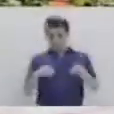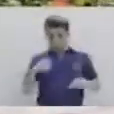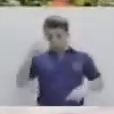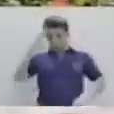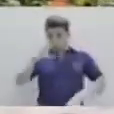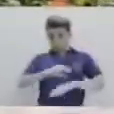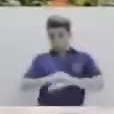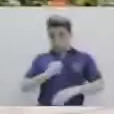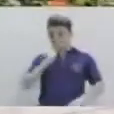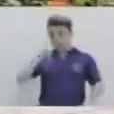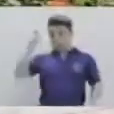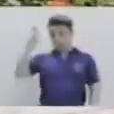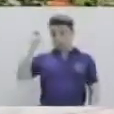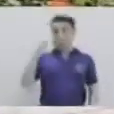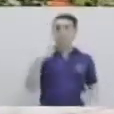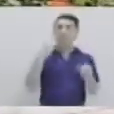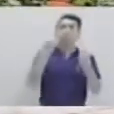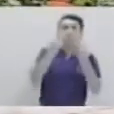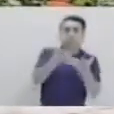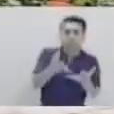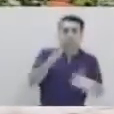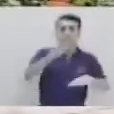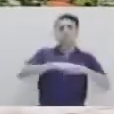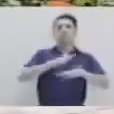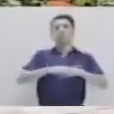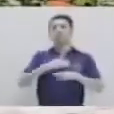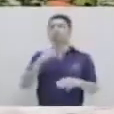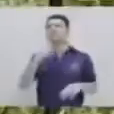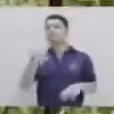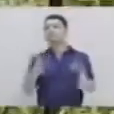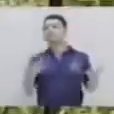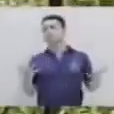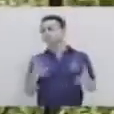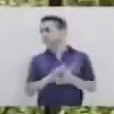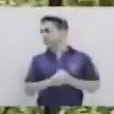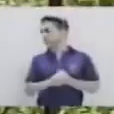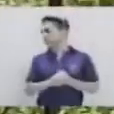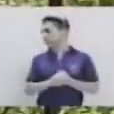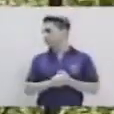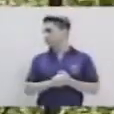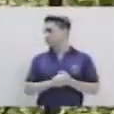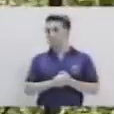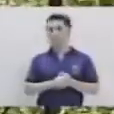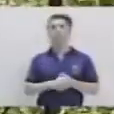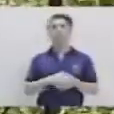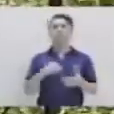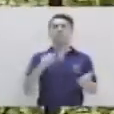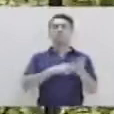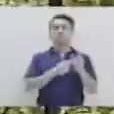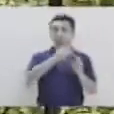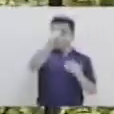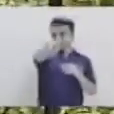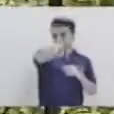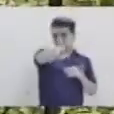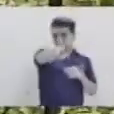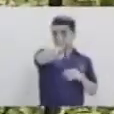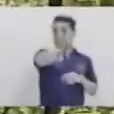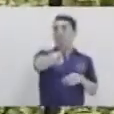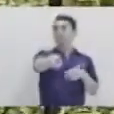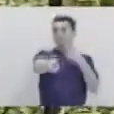tránsito les está transmitiendo un mensaje. Y lo que el agente de tránsito les está diciendo es lo siguiente. Mire, usted, señor conductor,